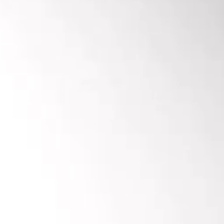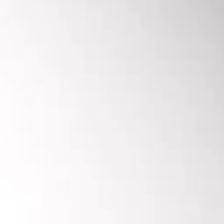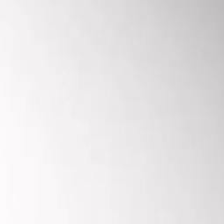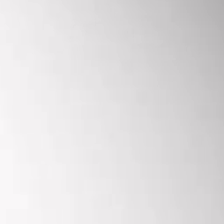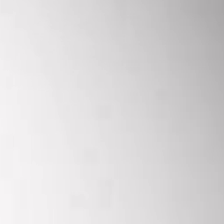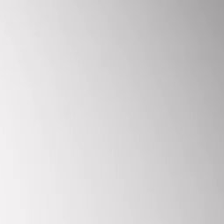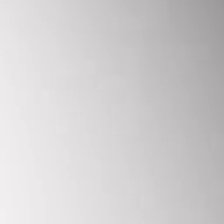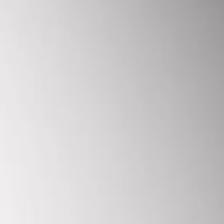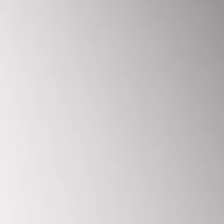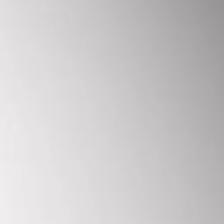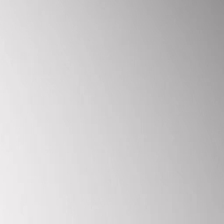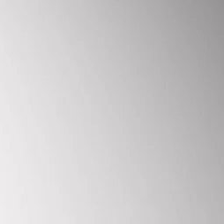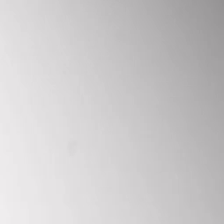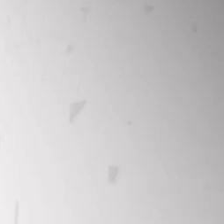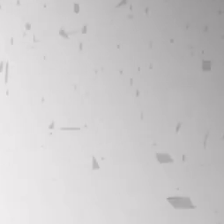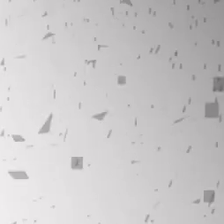Gracias.